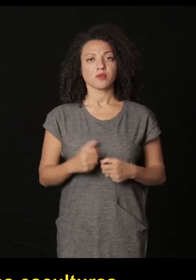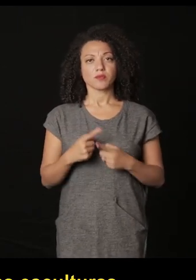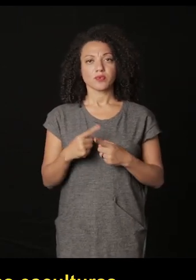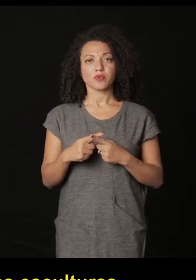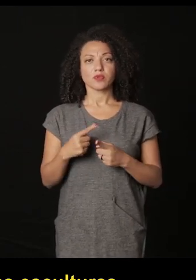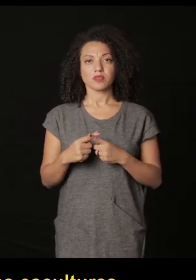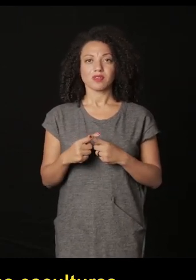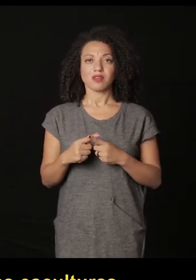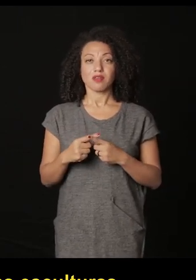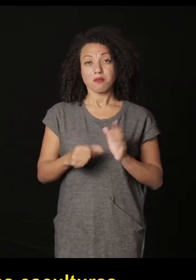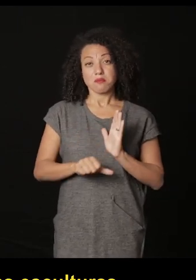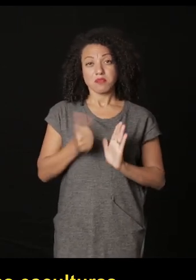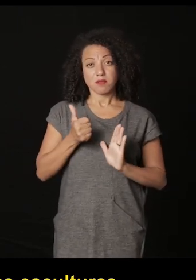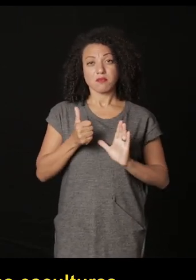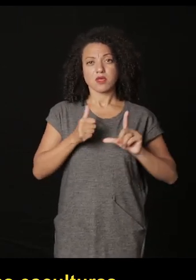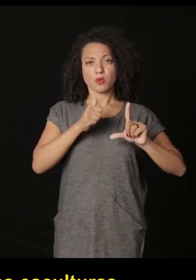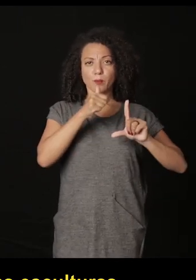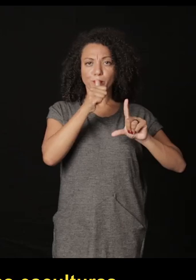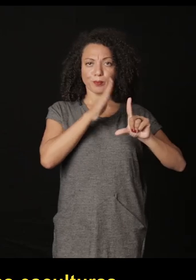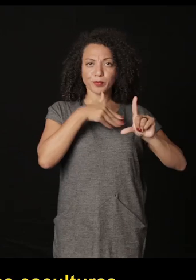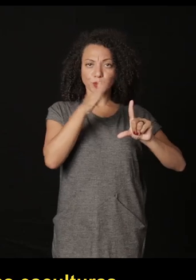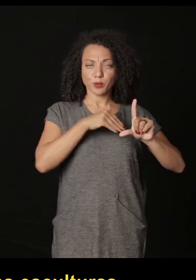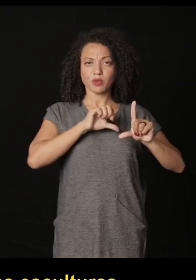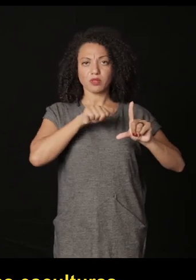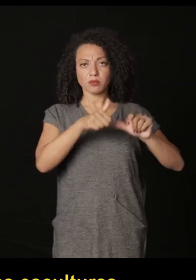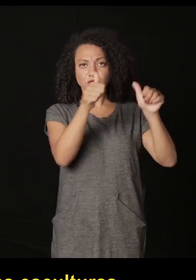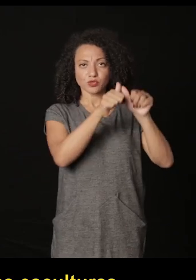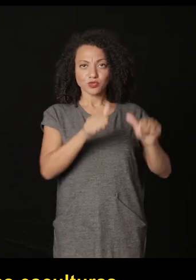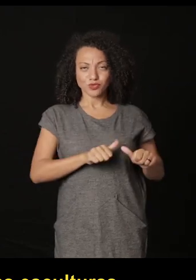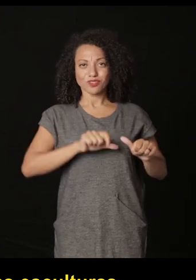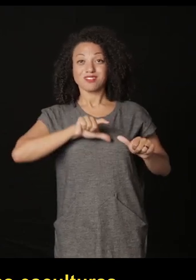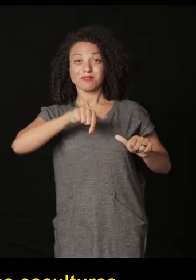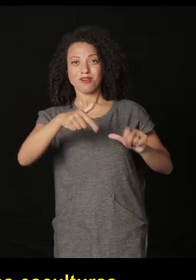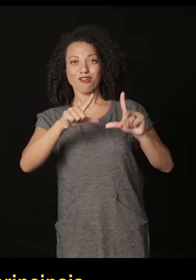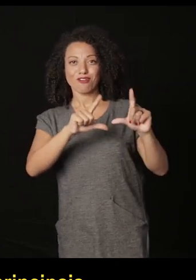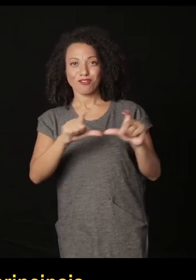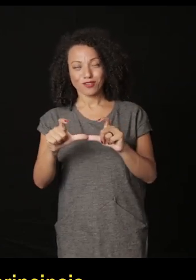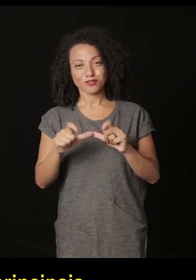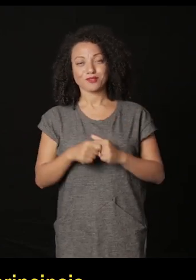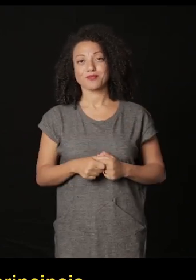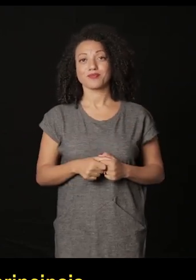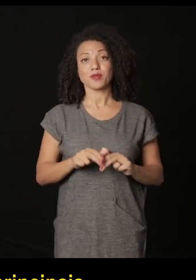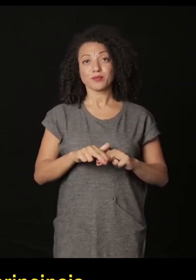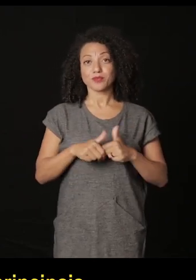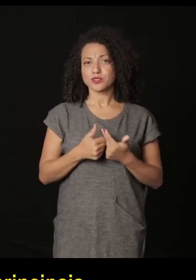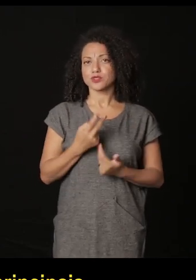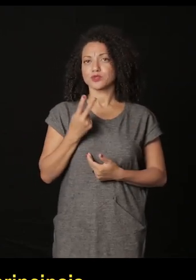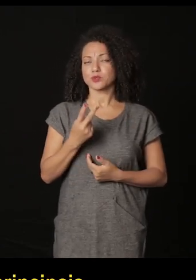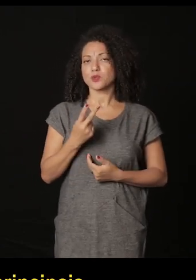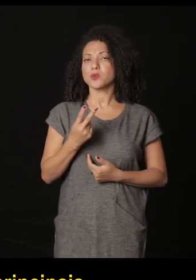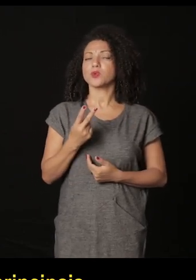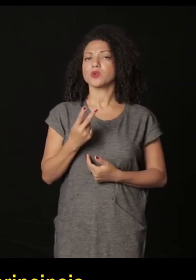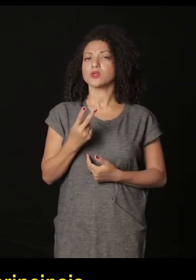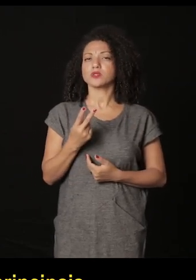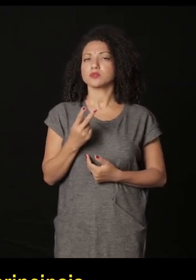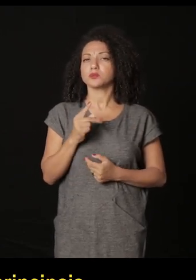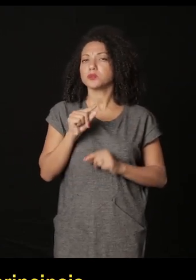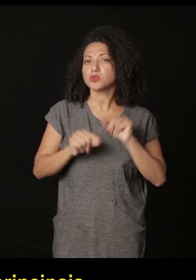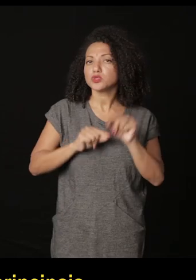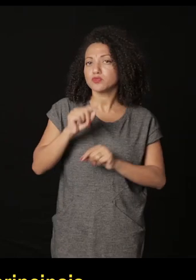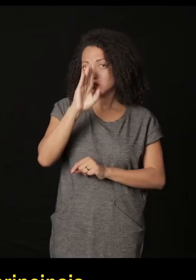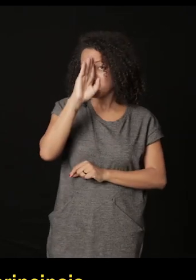como reproductora de las pinturas y esculturas y así al menos dos razones